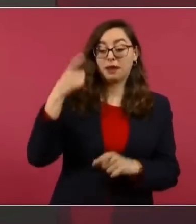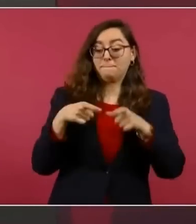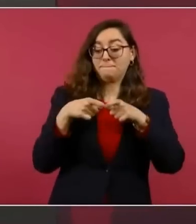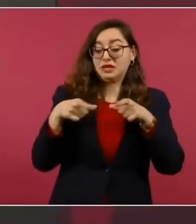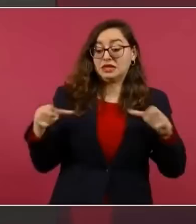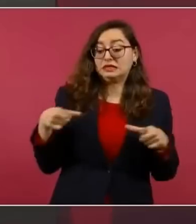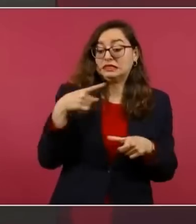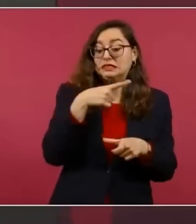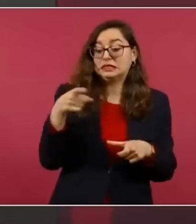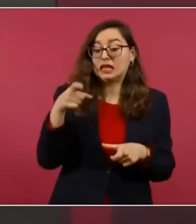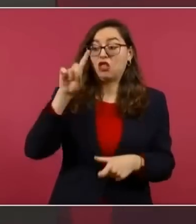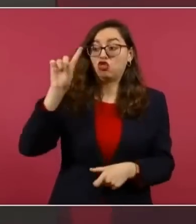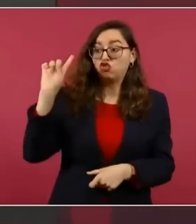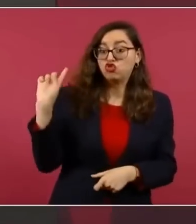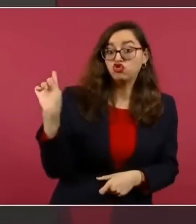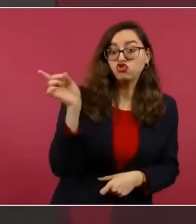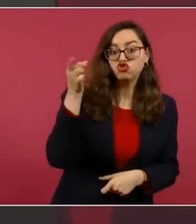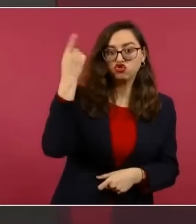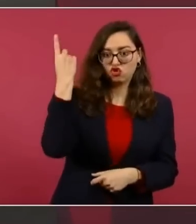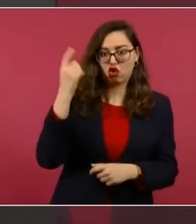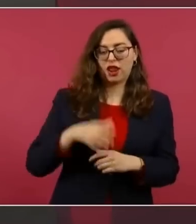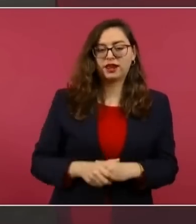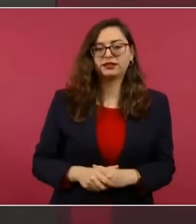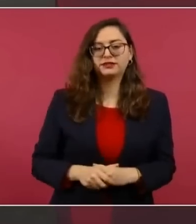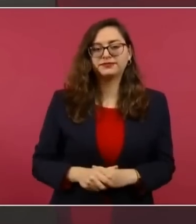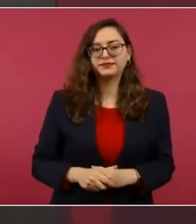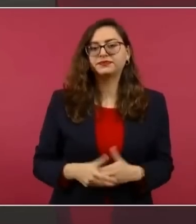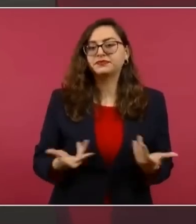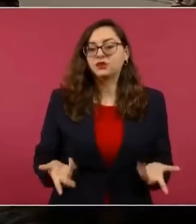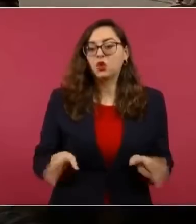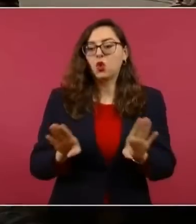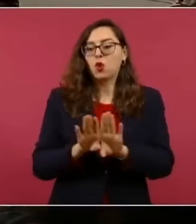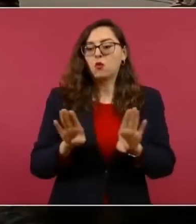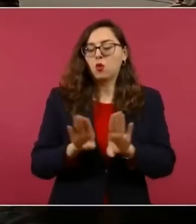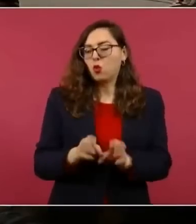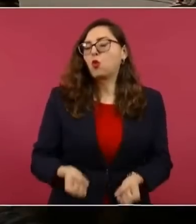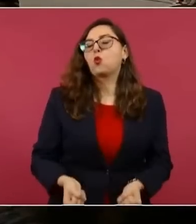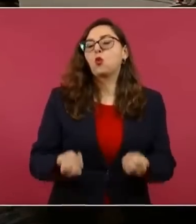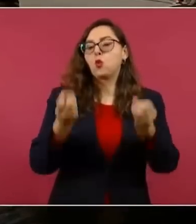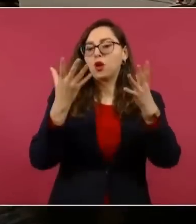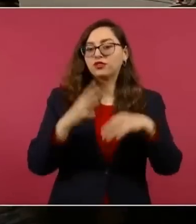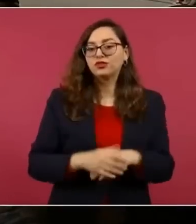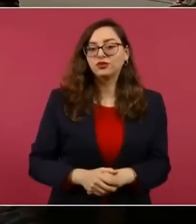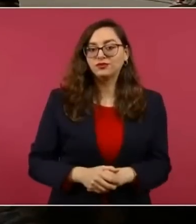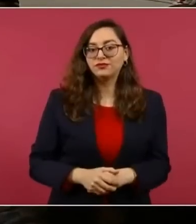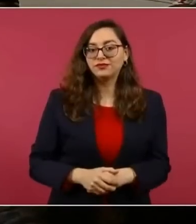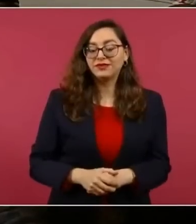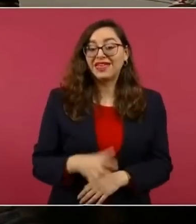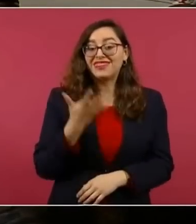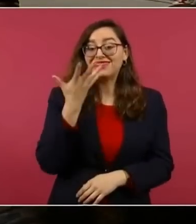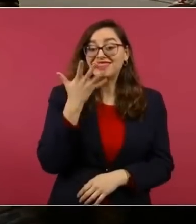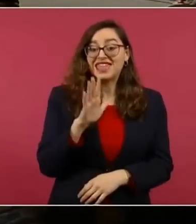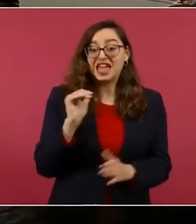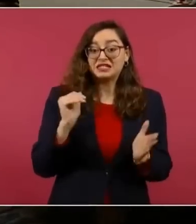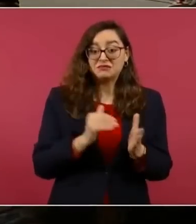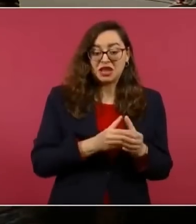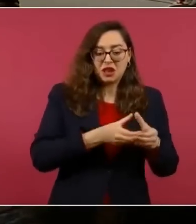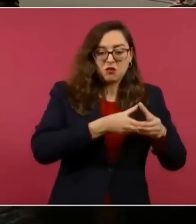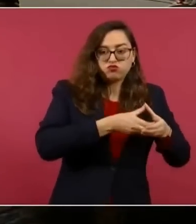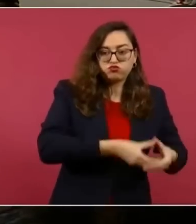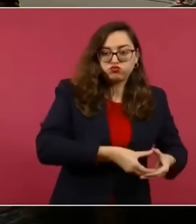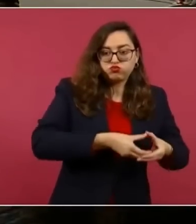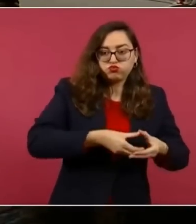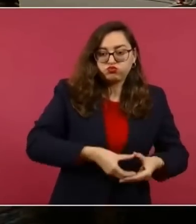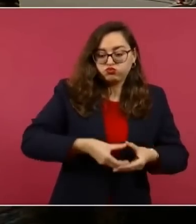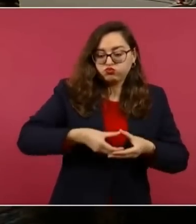dólares son 10 mil fajos de 100, de 100 dólares cada uno. Pero